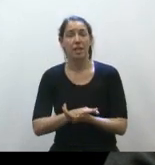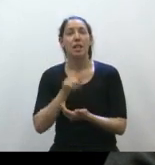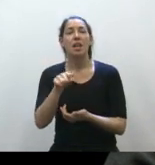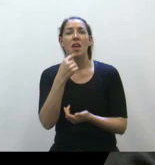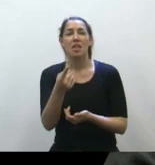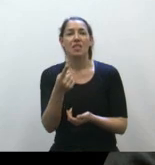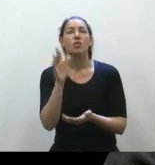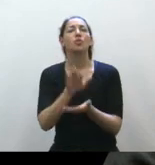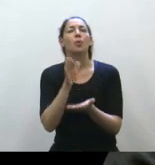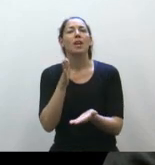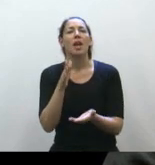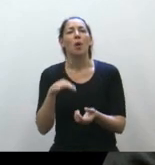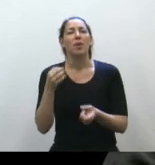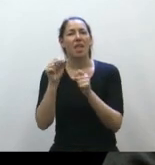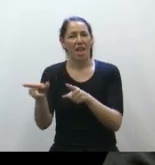niño.